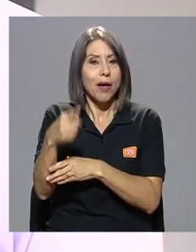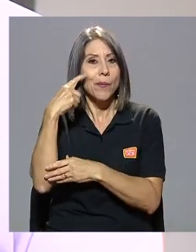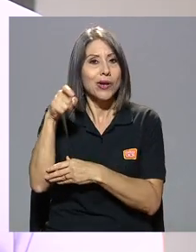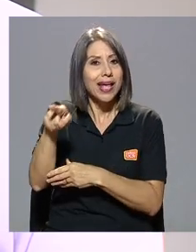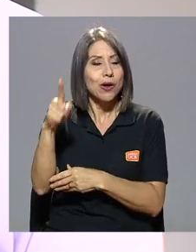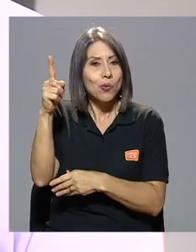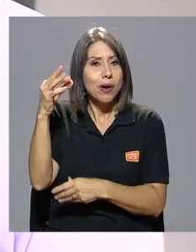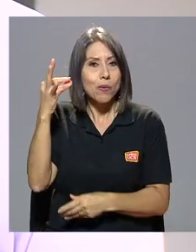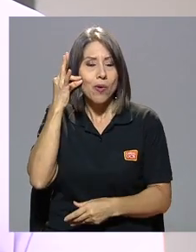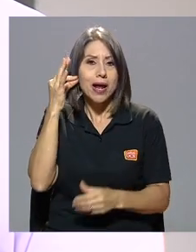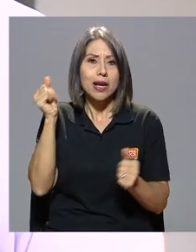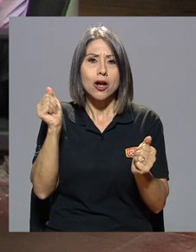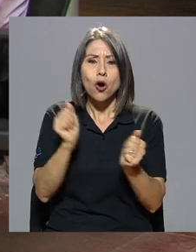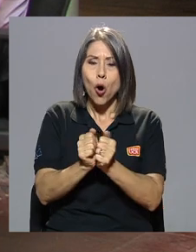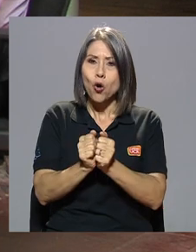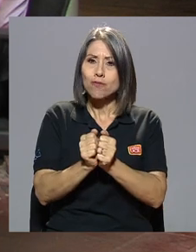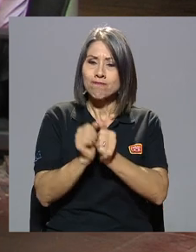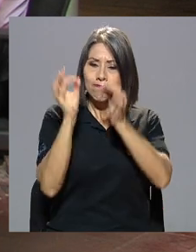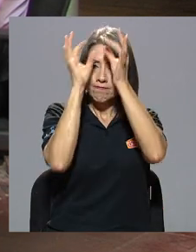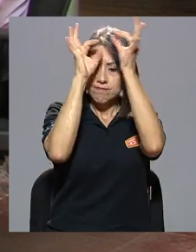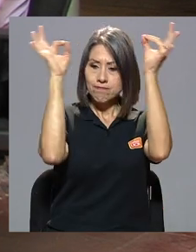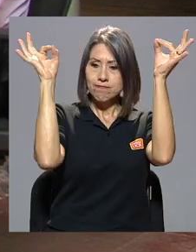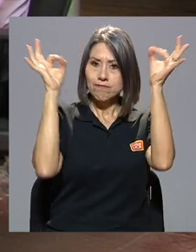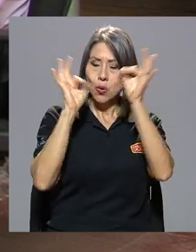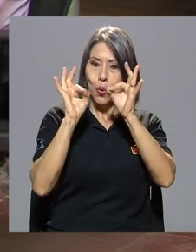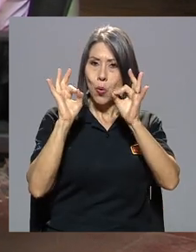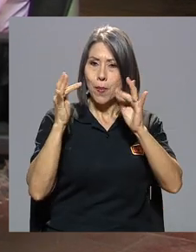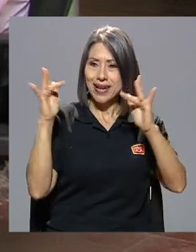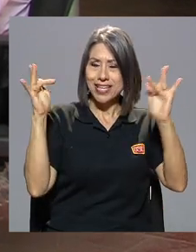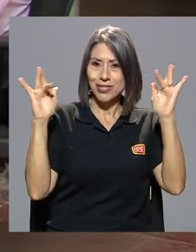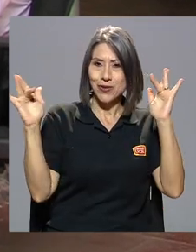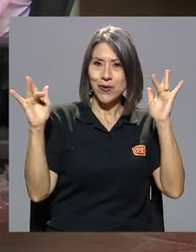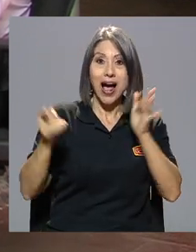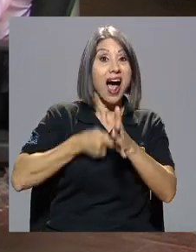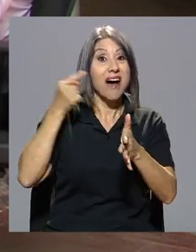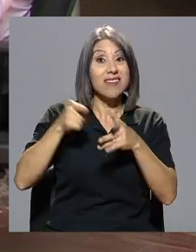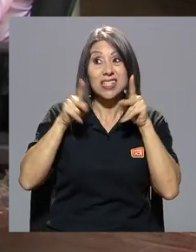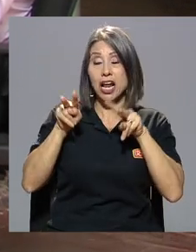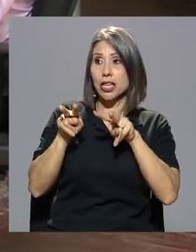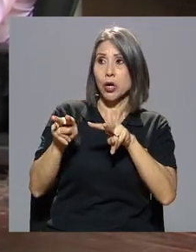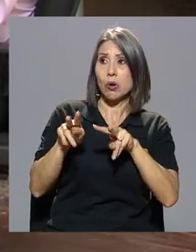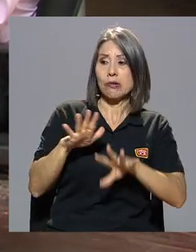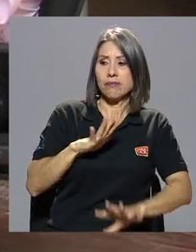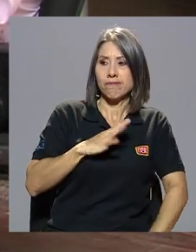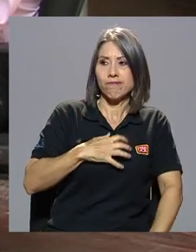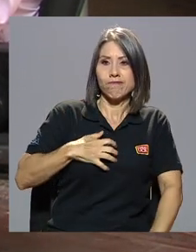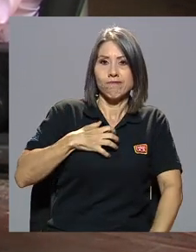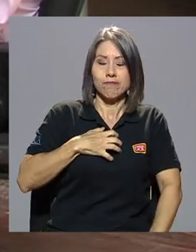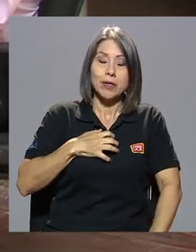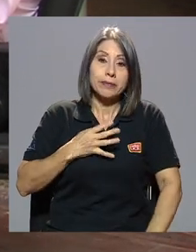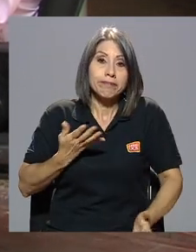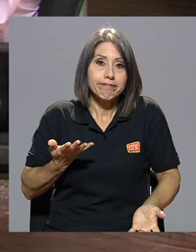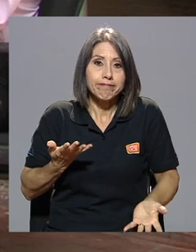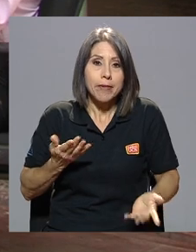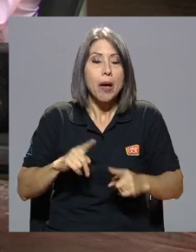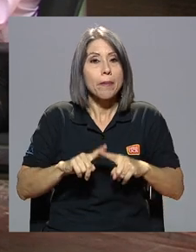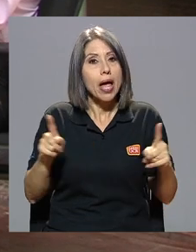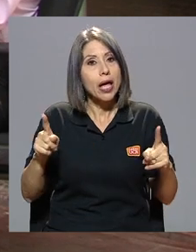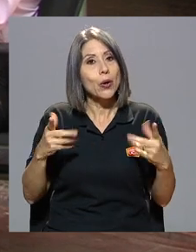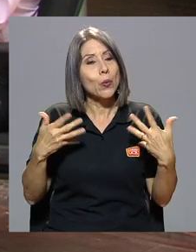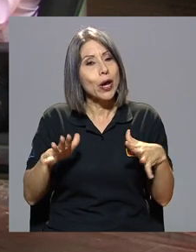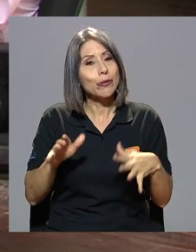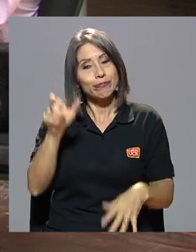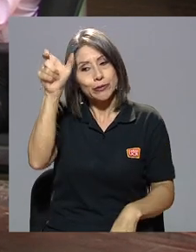mujer con brillo y a veces a la gente le molesta, a gente brillante. Pero bueno,